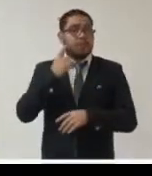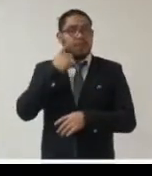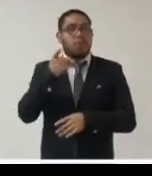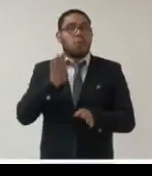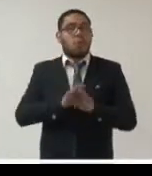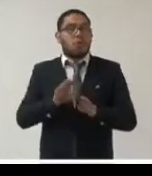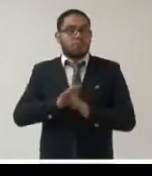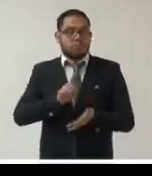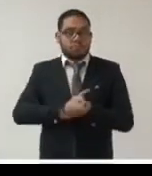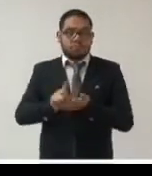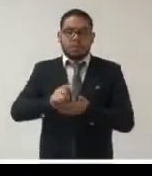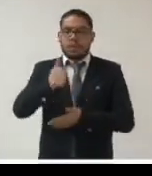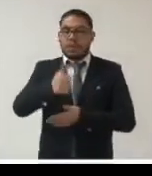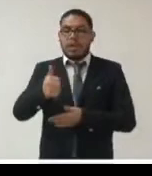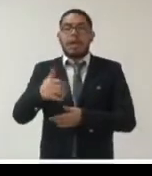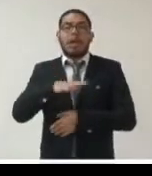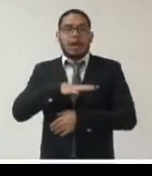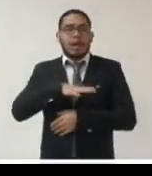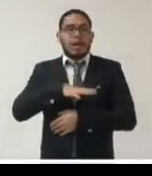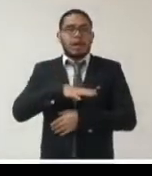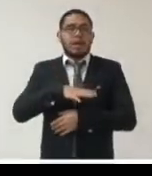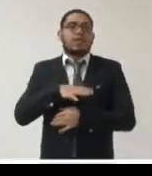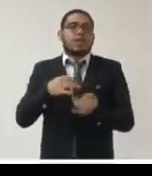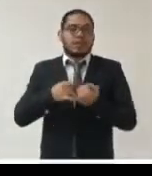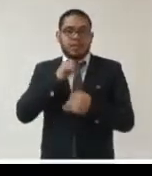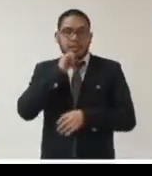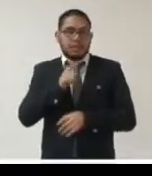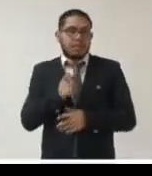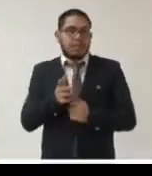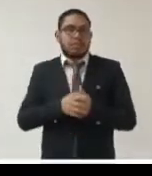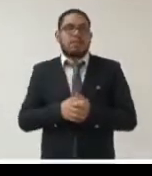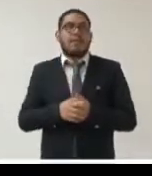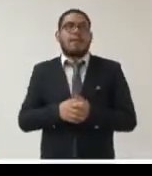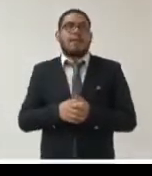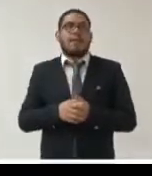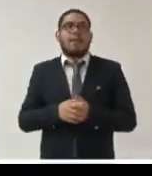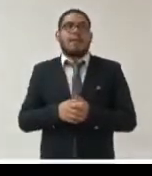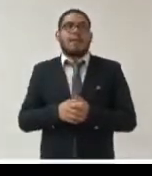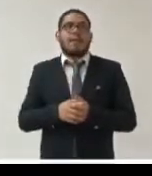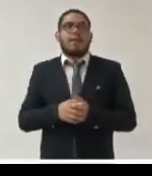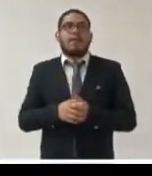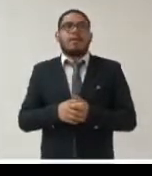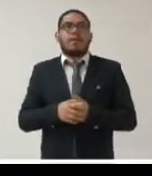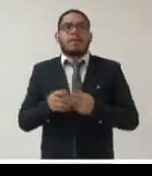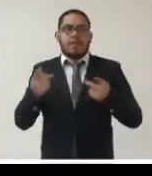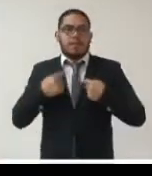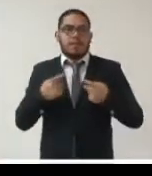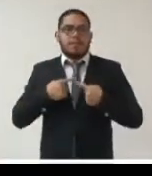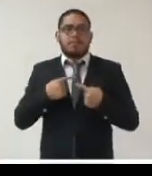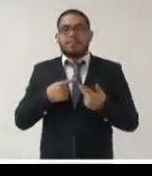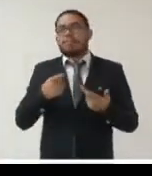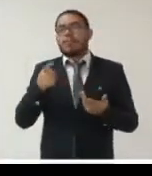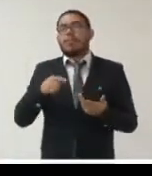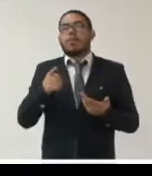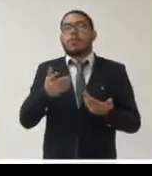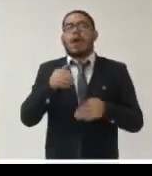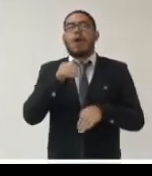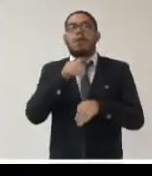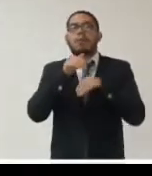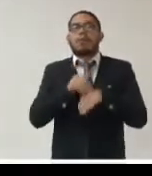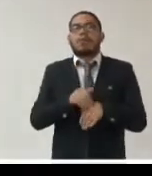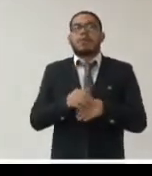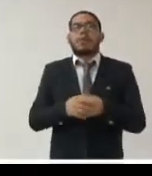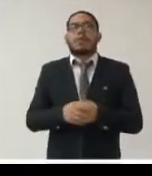derecho generar criterios y dar recomendaciones en su aplicación a los sujetos obligados en esta situación